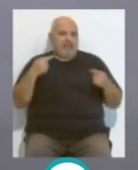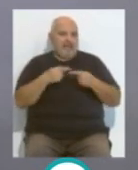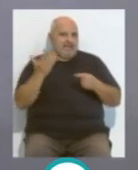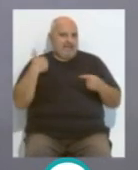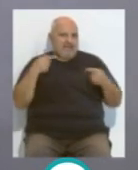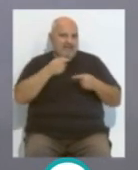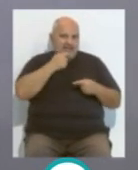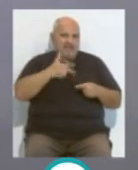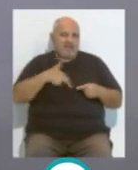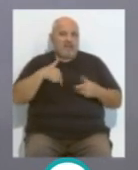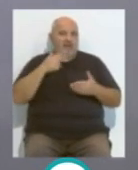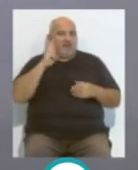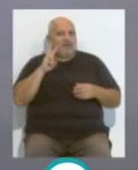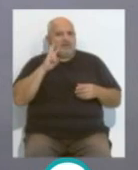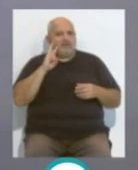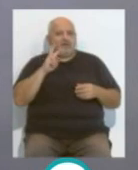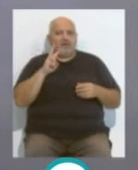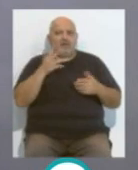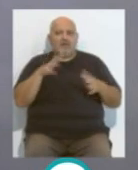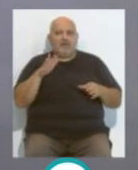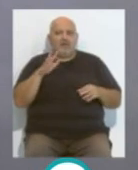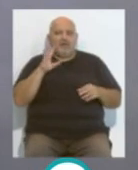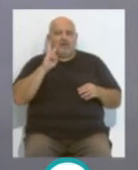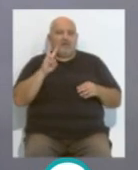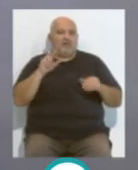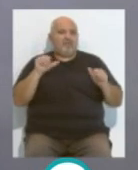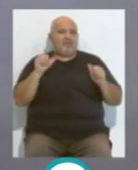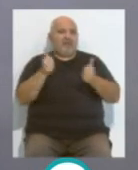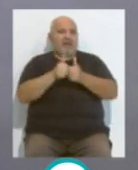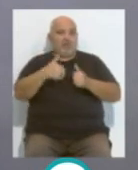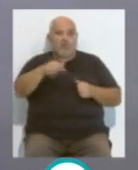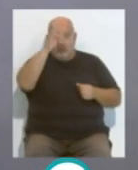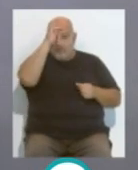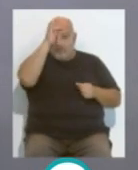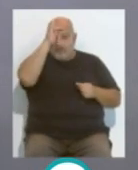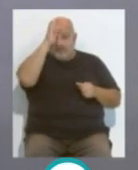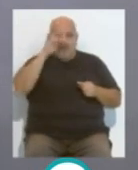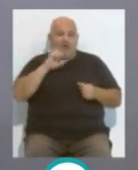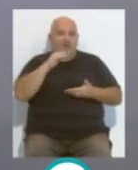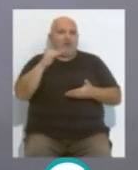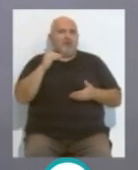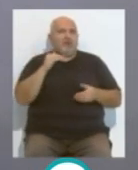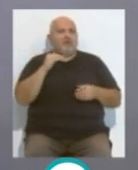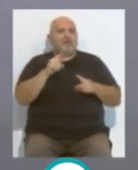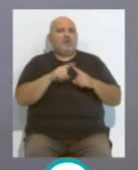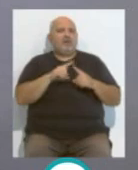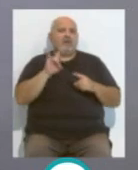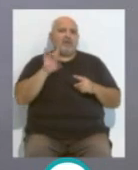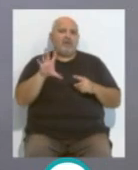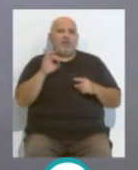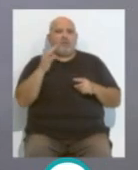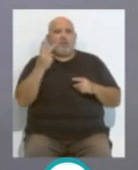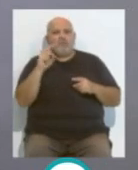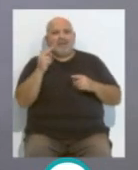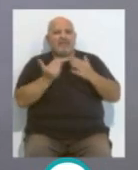porque claro, hubiera estado hasta ahora o incluso haber llegado a final del domingo y luego tendría que tener por lo menos 15 o